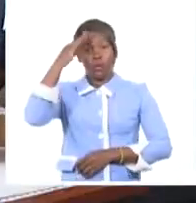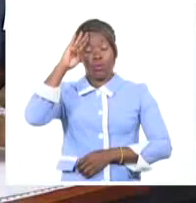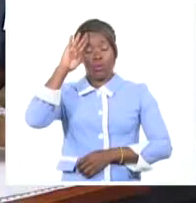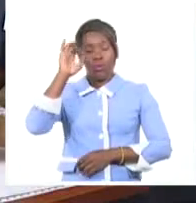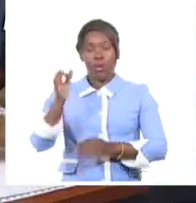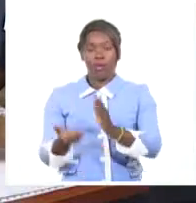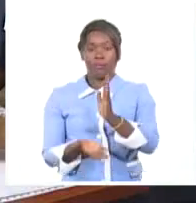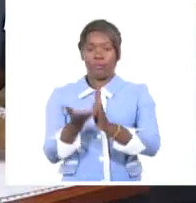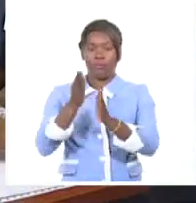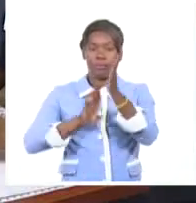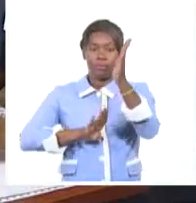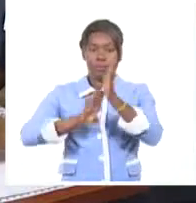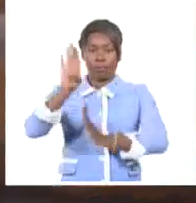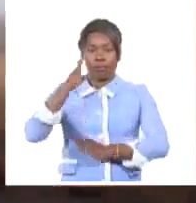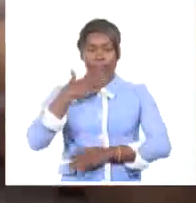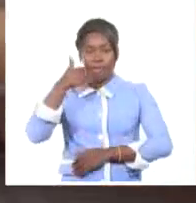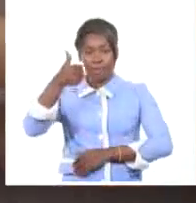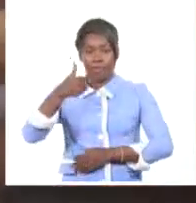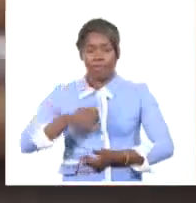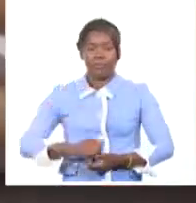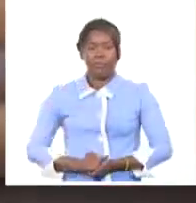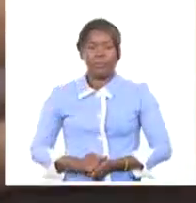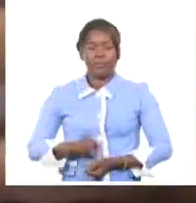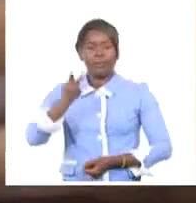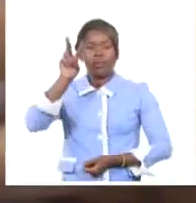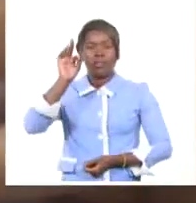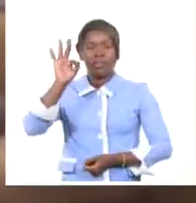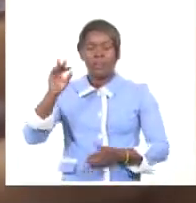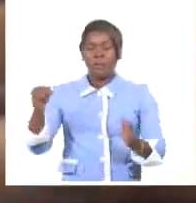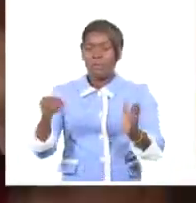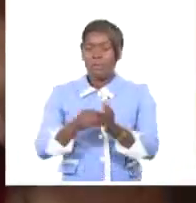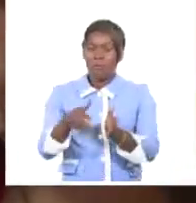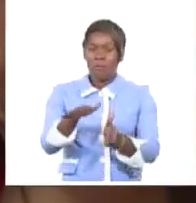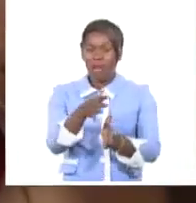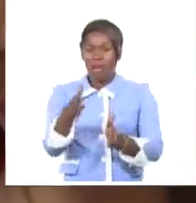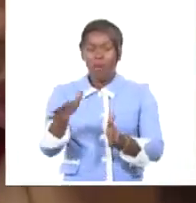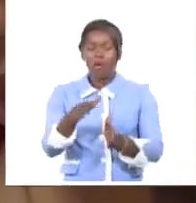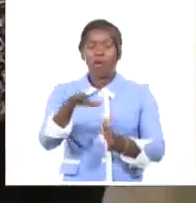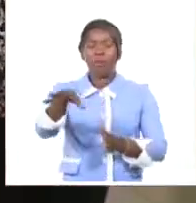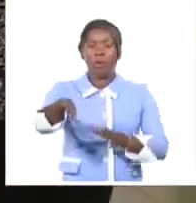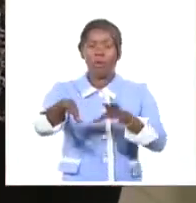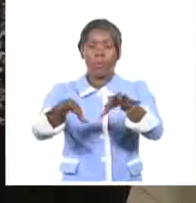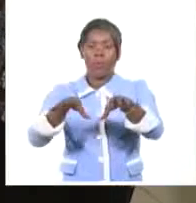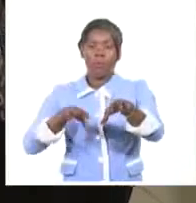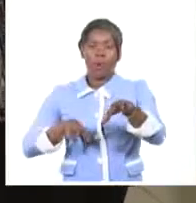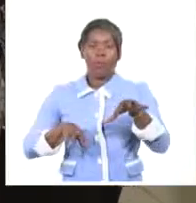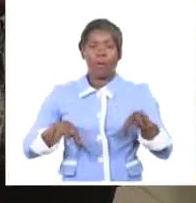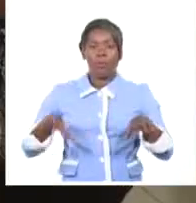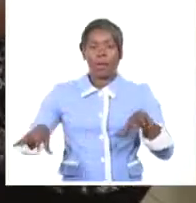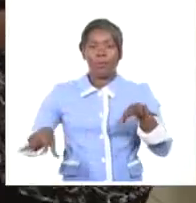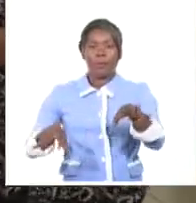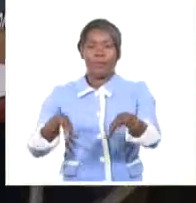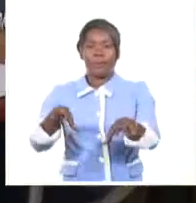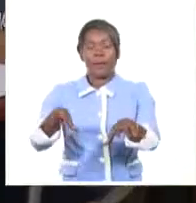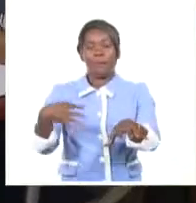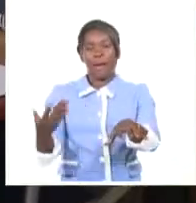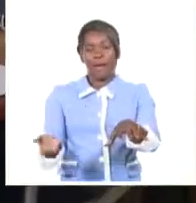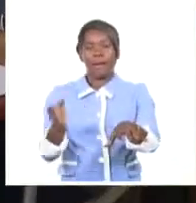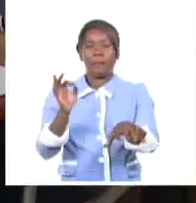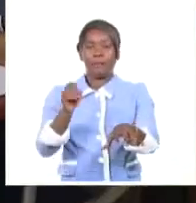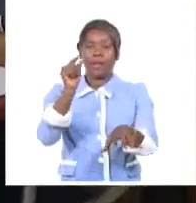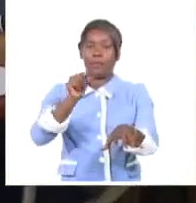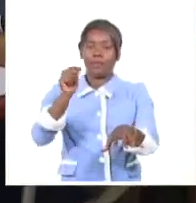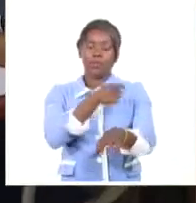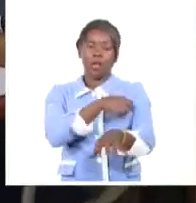Más de 23.400 colegios electorales fueron habilitados en todo el país para las elecciones de los delegados a las